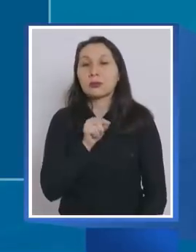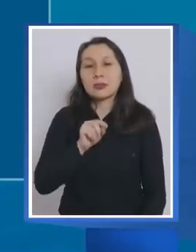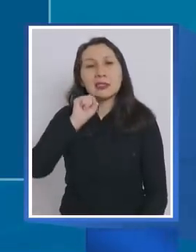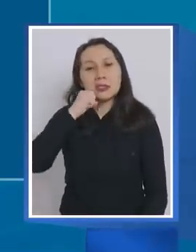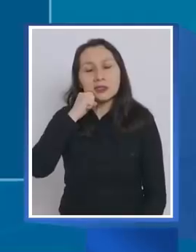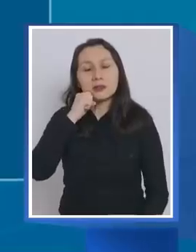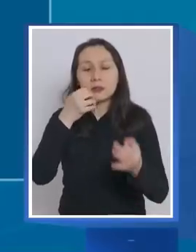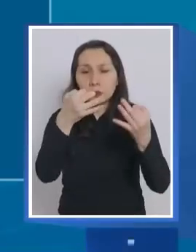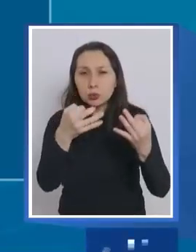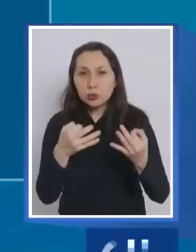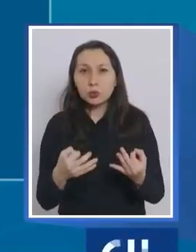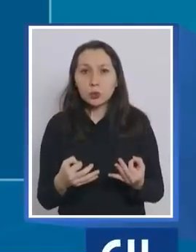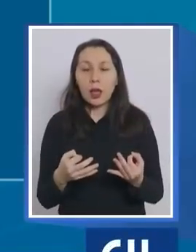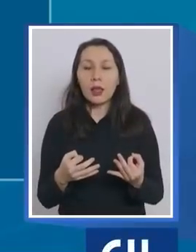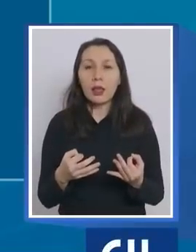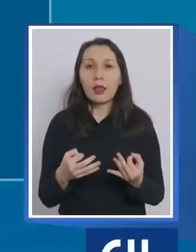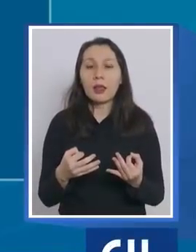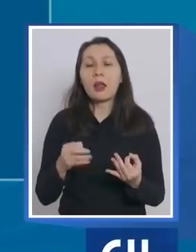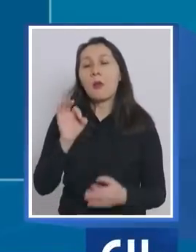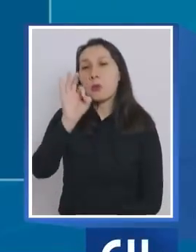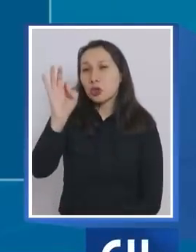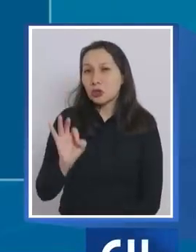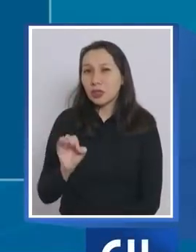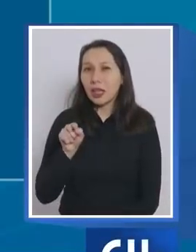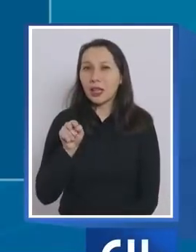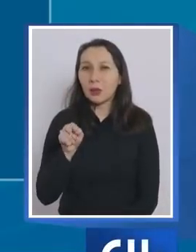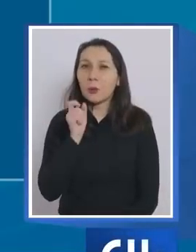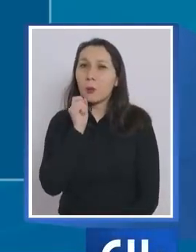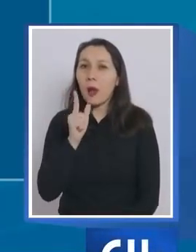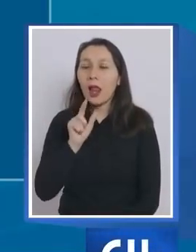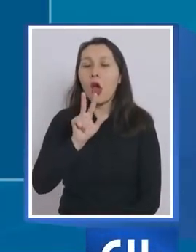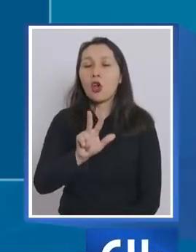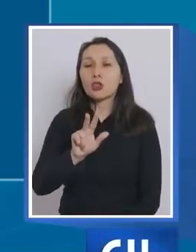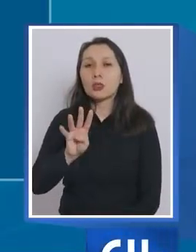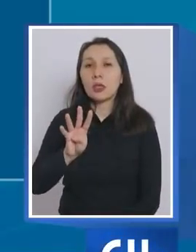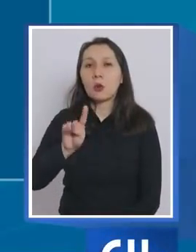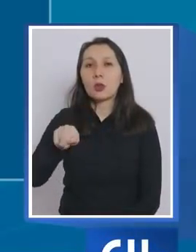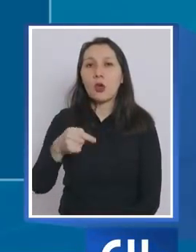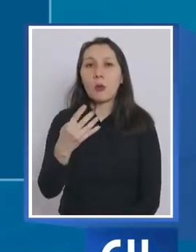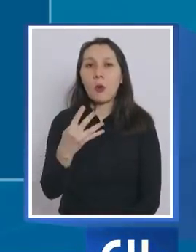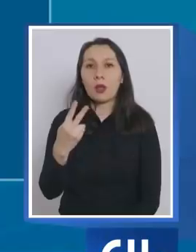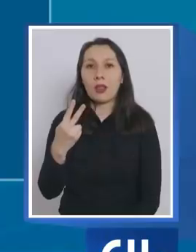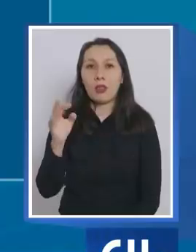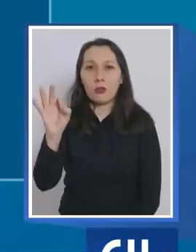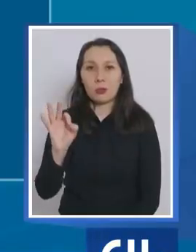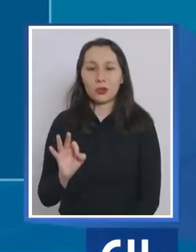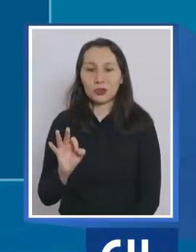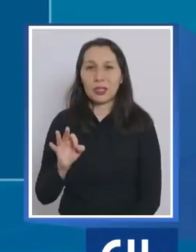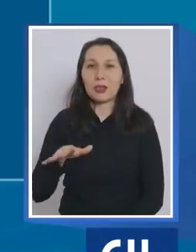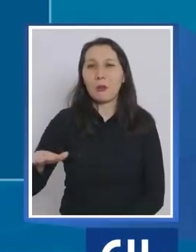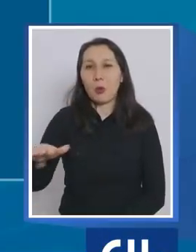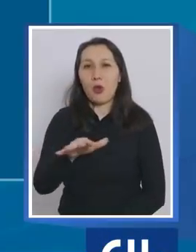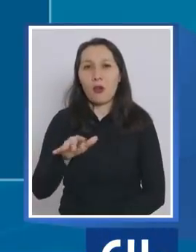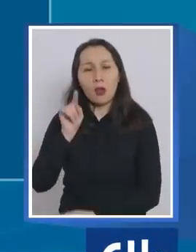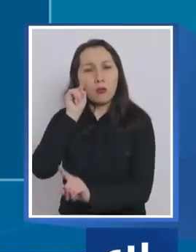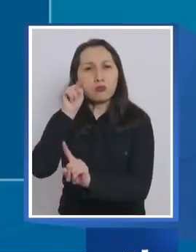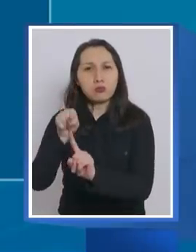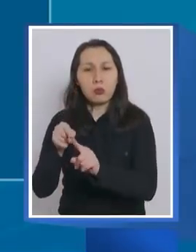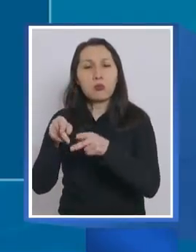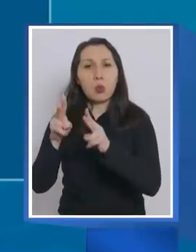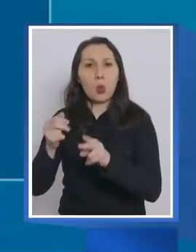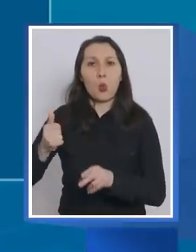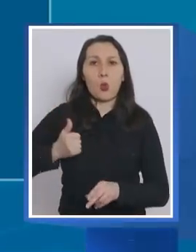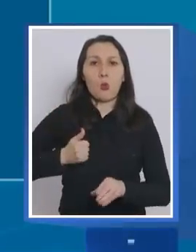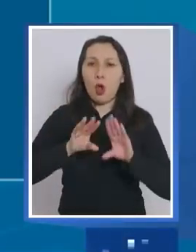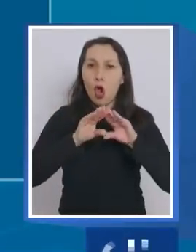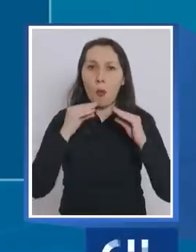a la cifra o al porcentaje de 84,42% de la población que